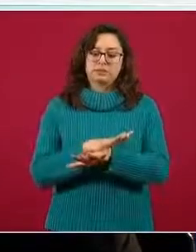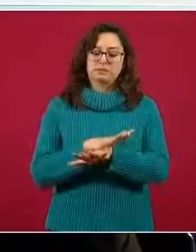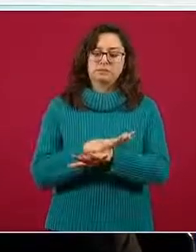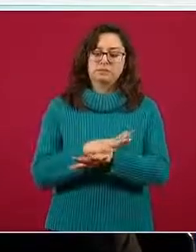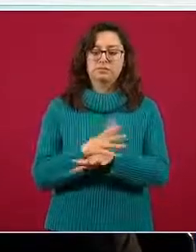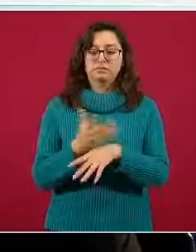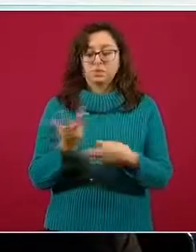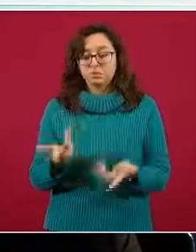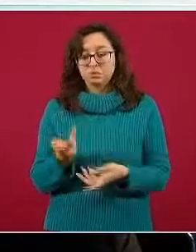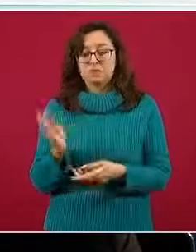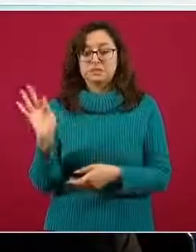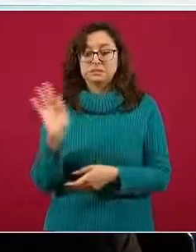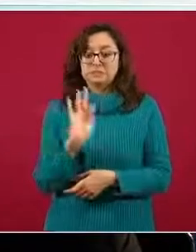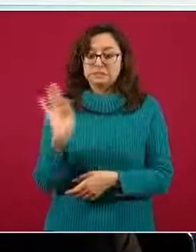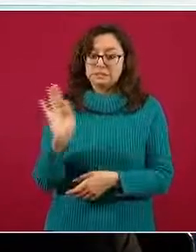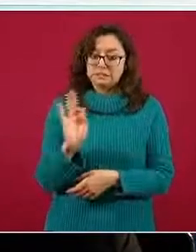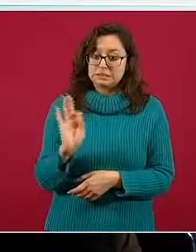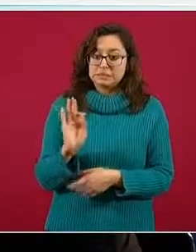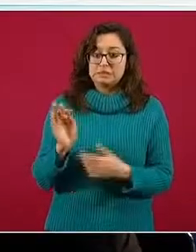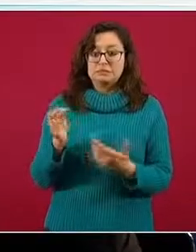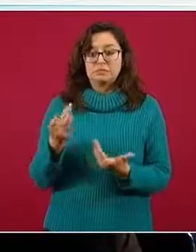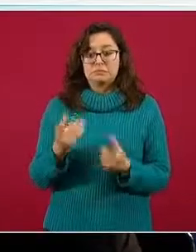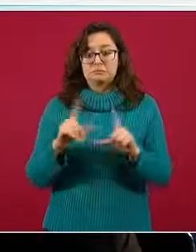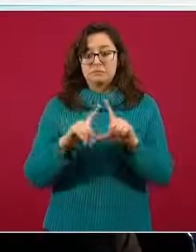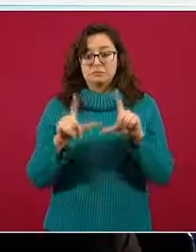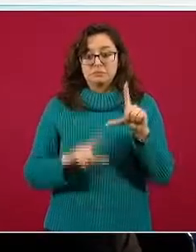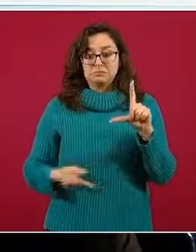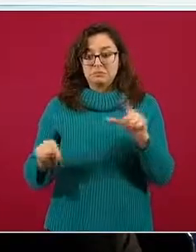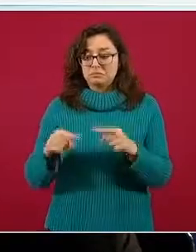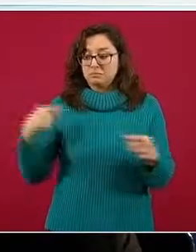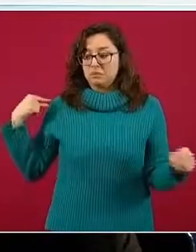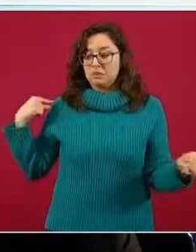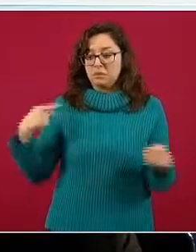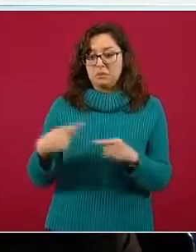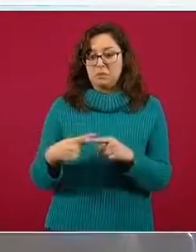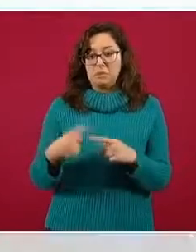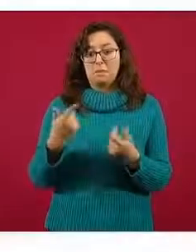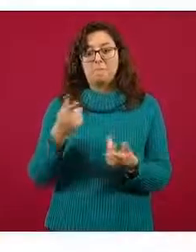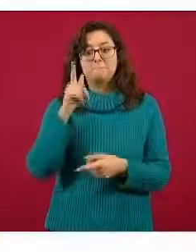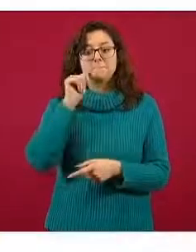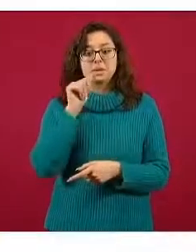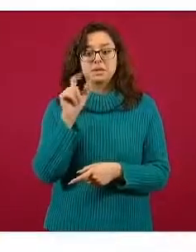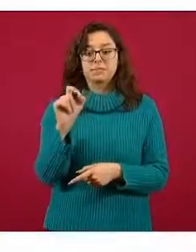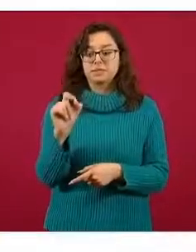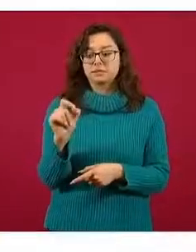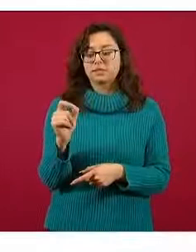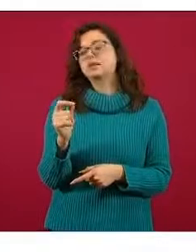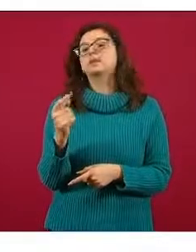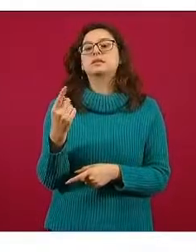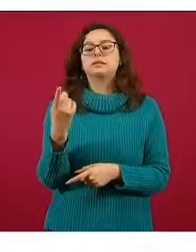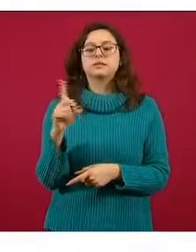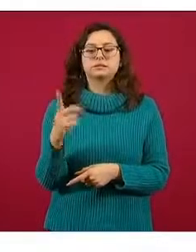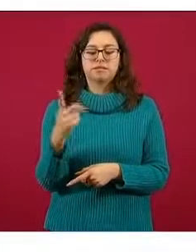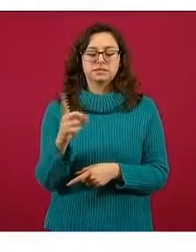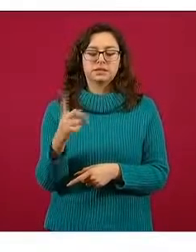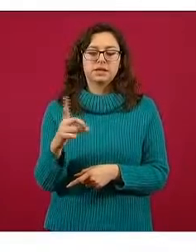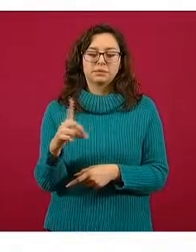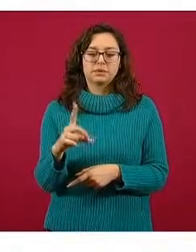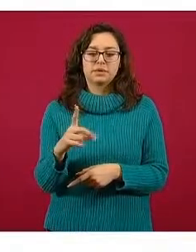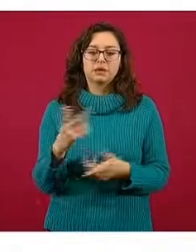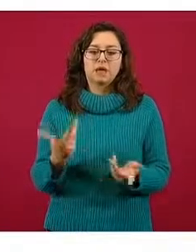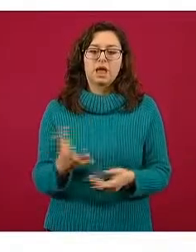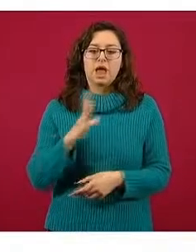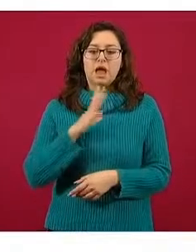estos colores, esta estimación del riesgo es vigente hasta el día 20 de diciembre del presente año. Tenemos dos